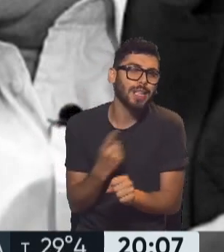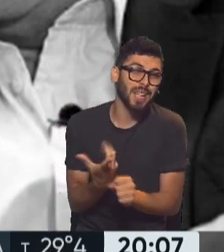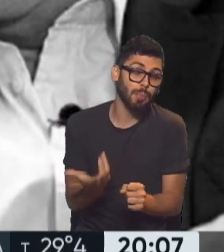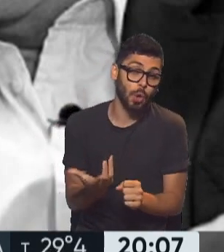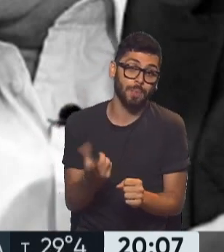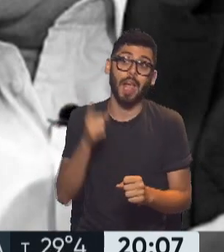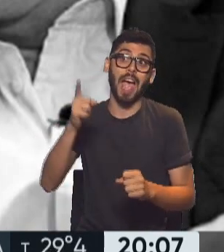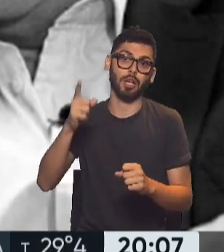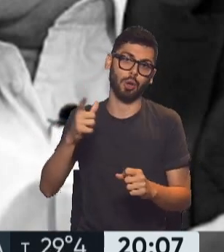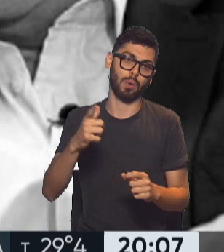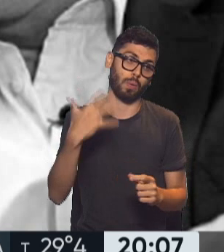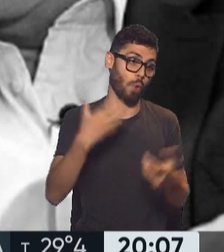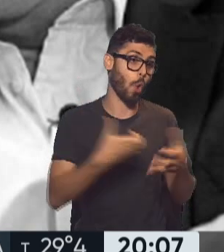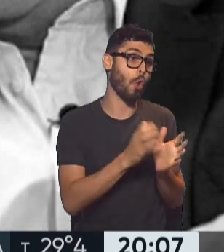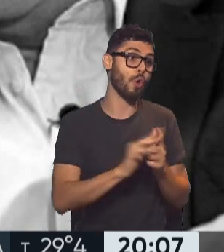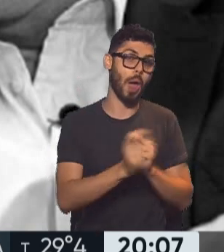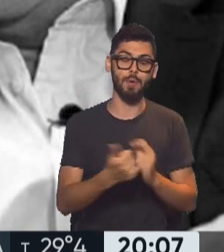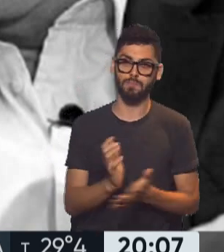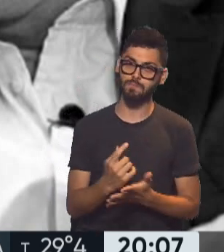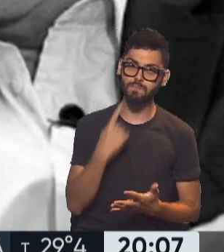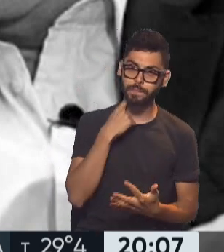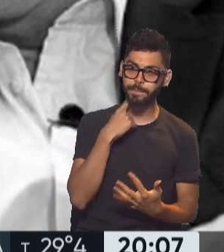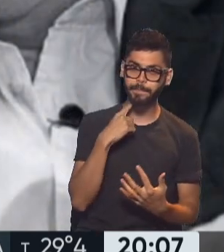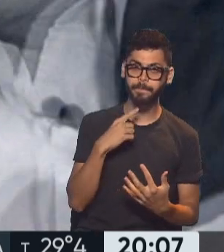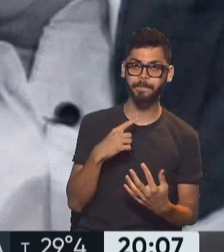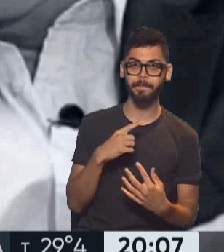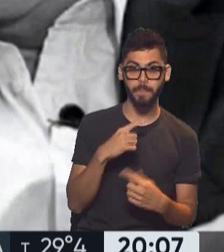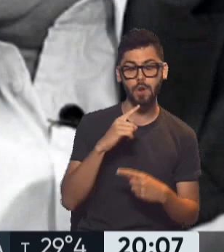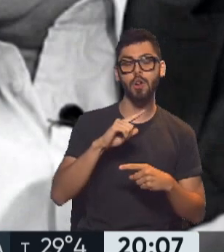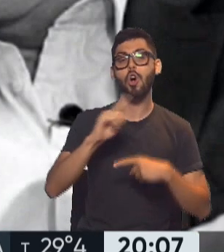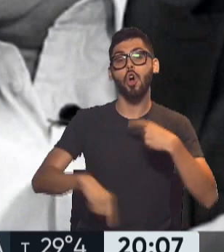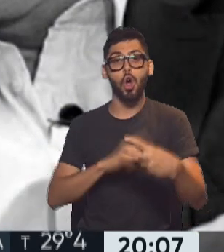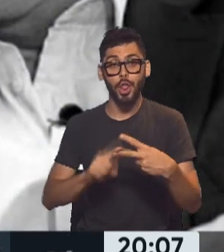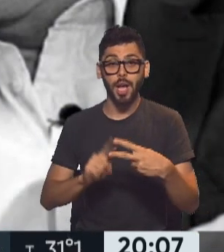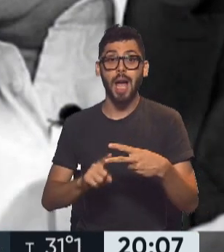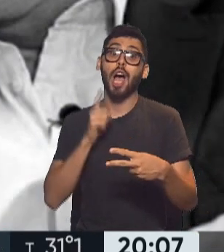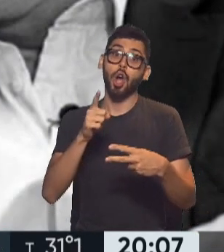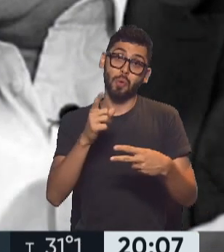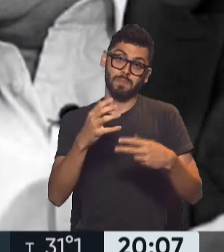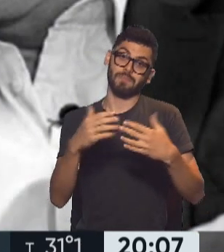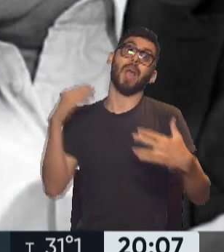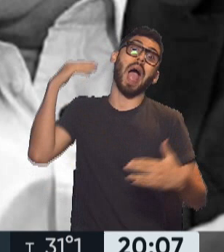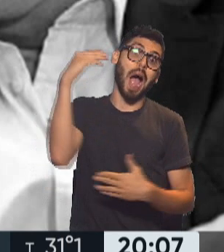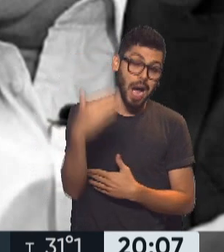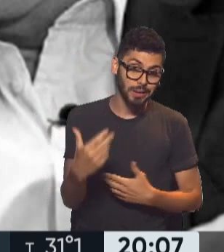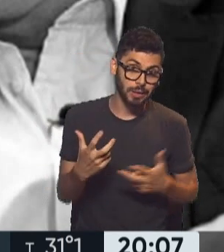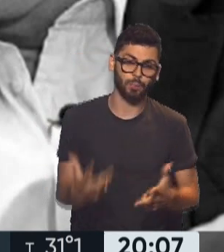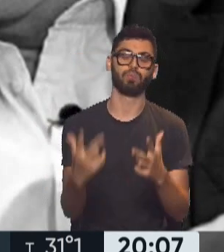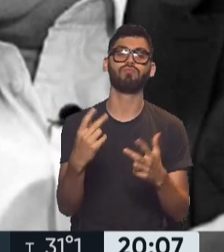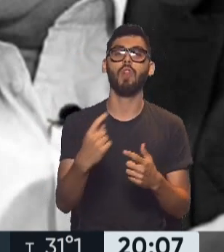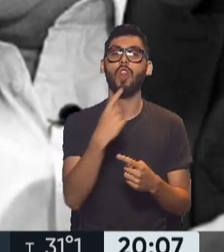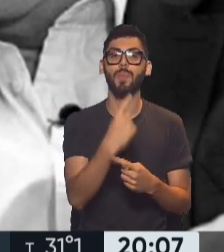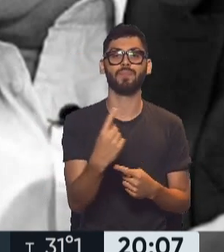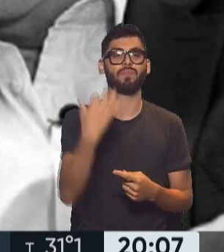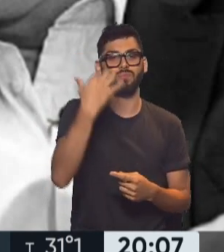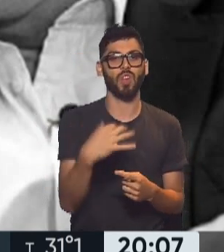caló y hondo en el bloque de Juntos por el Cambio. Nos queda una más, que ahí es más todavía el mensaje interno. Bueno,